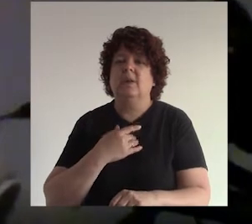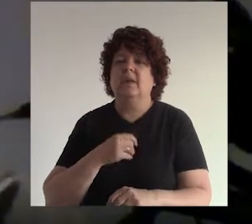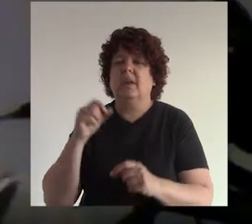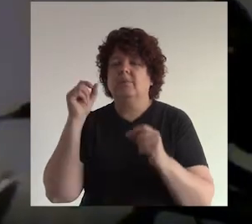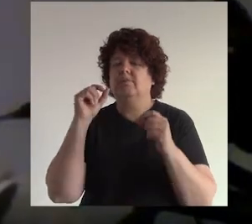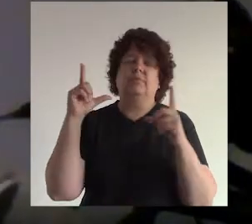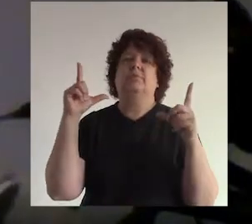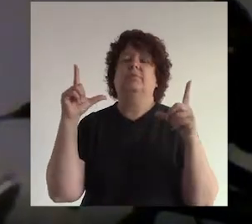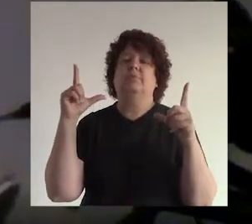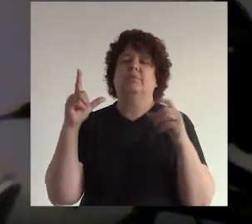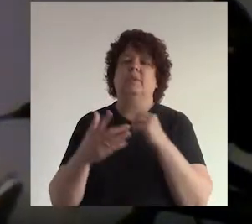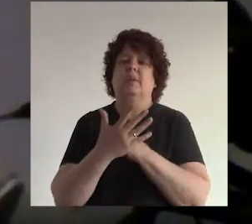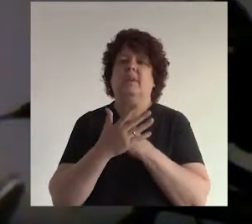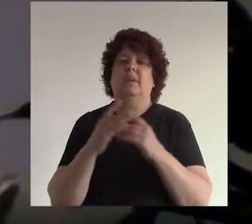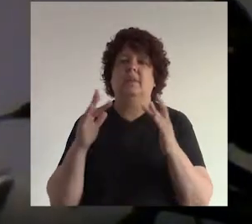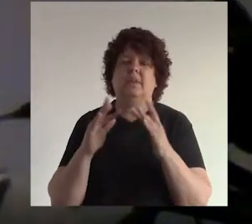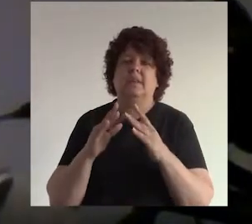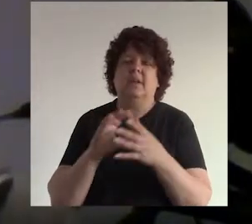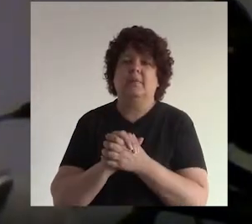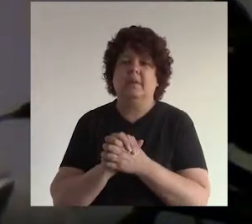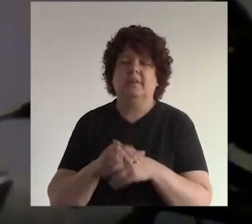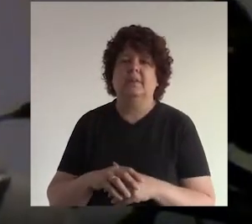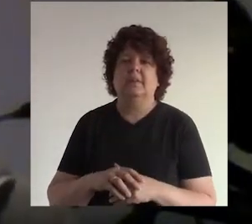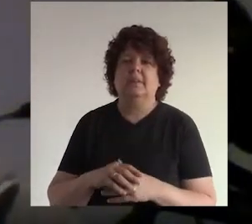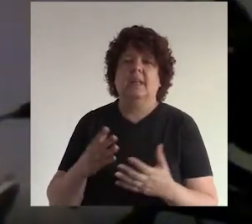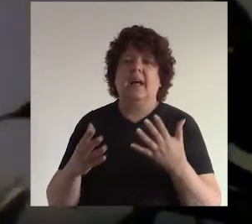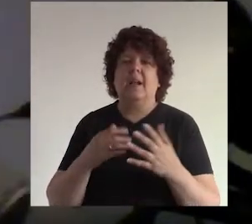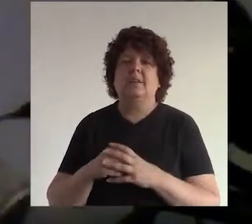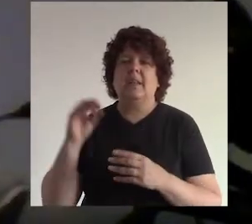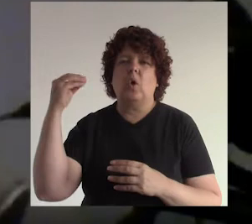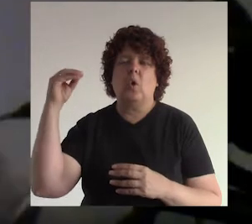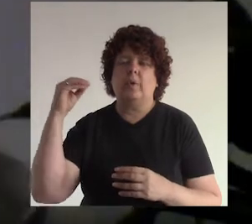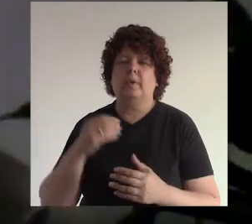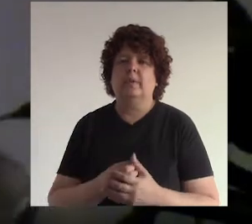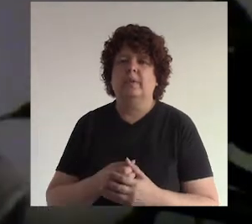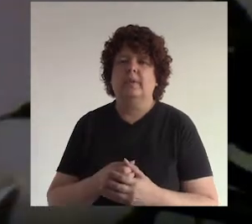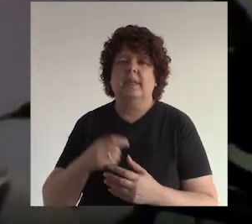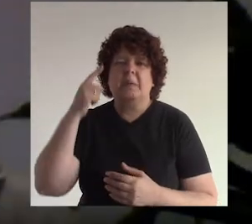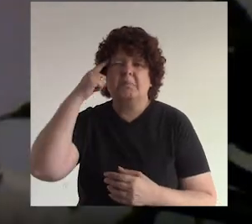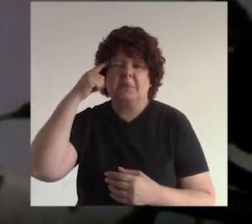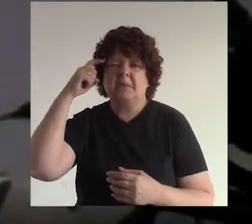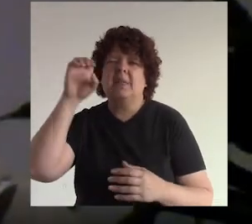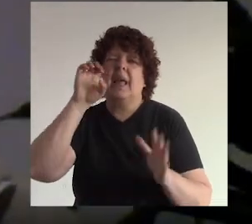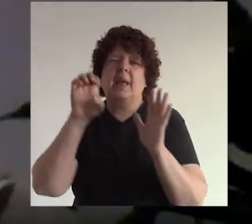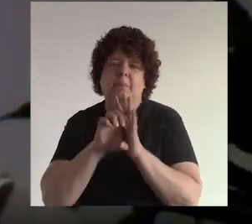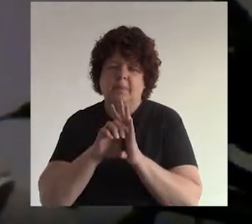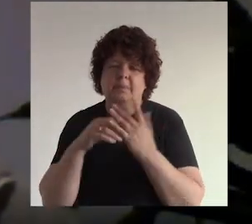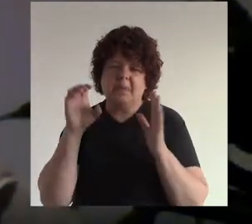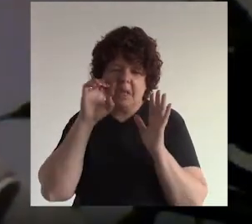te despierden en las mañanas te conecte con los amigos no sé algo así muy de jóvenes ya imaginemos